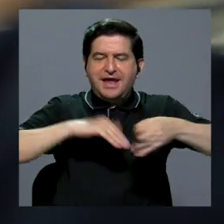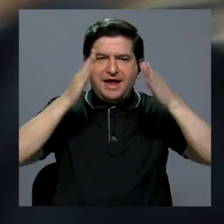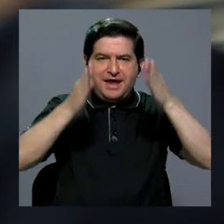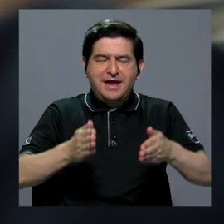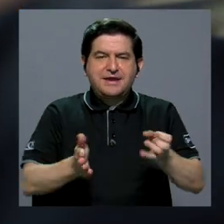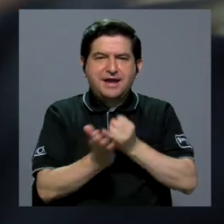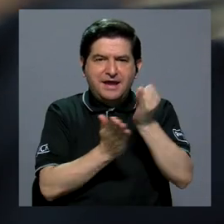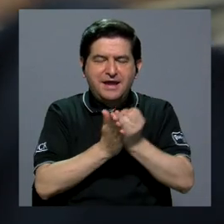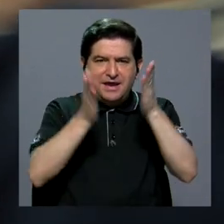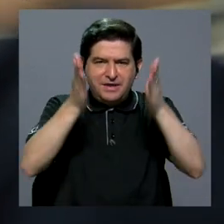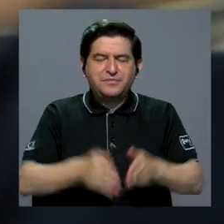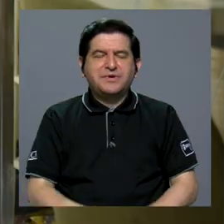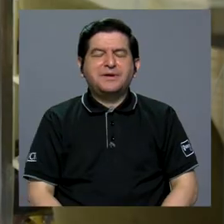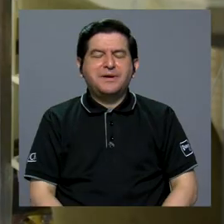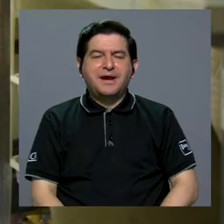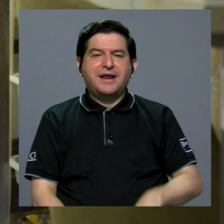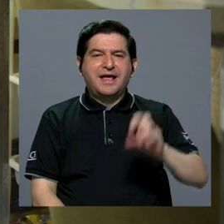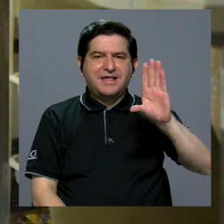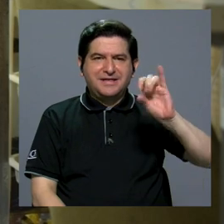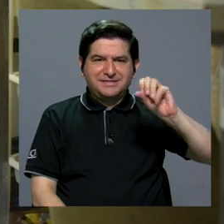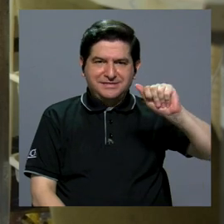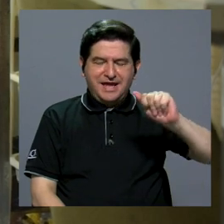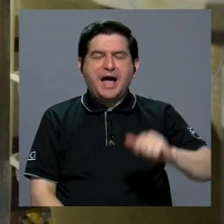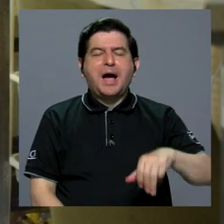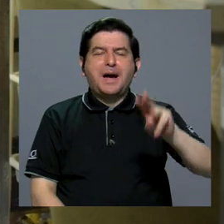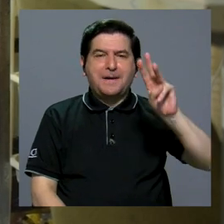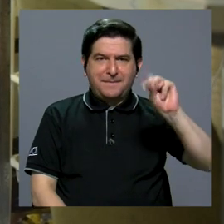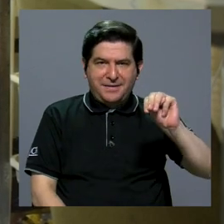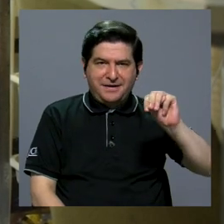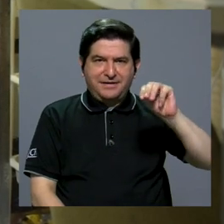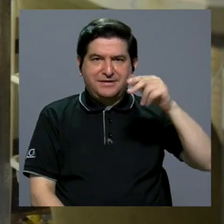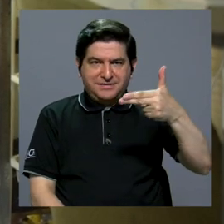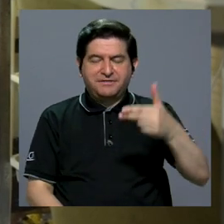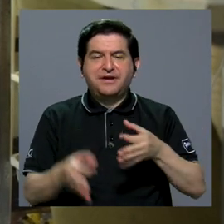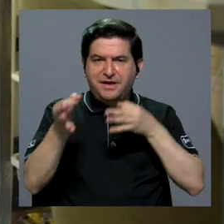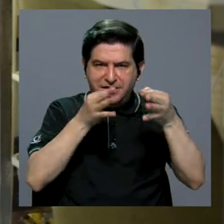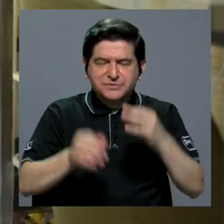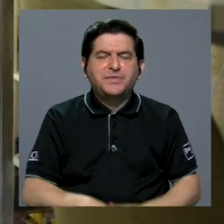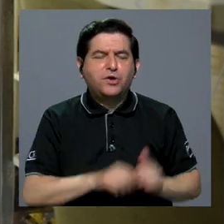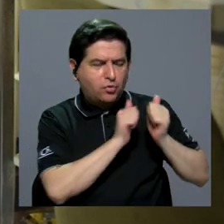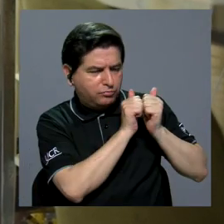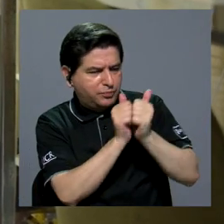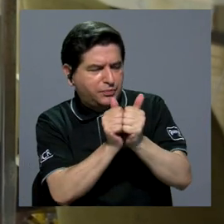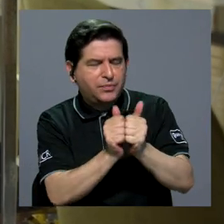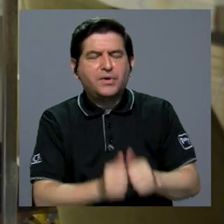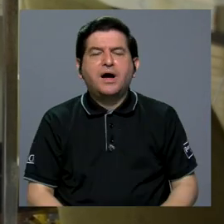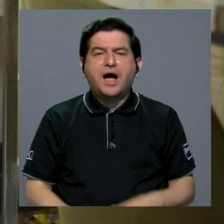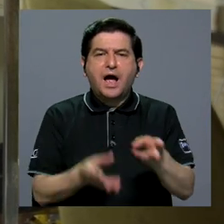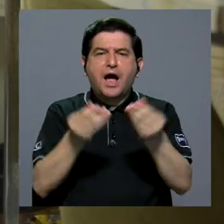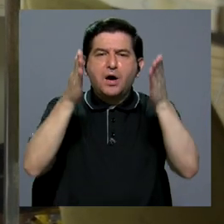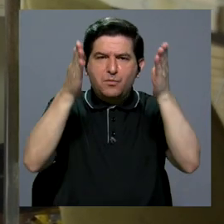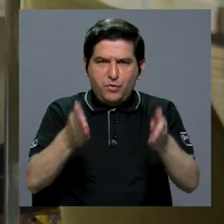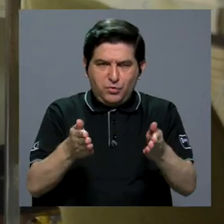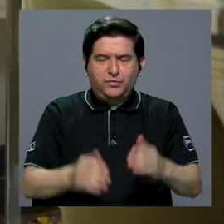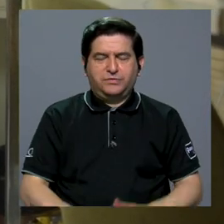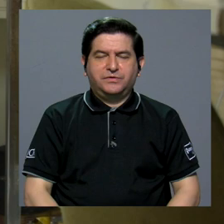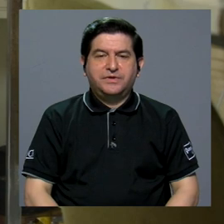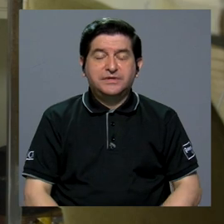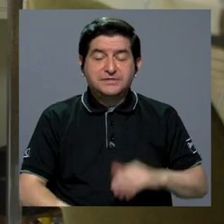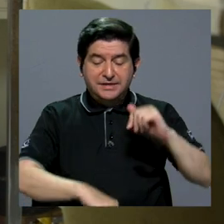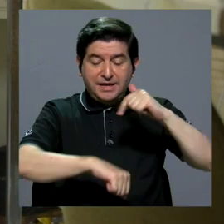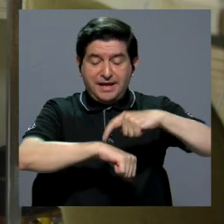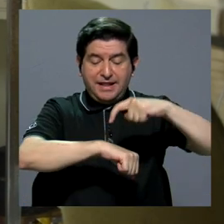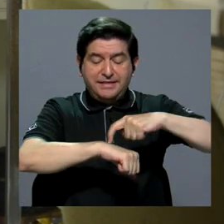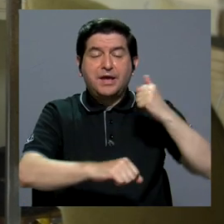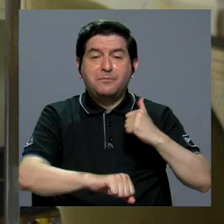investigadora del CIA, Marena Chavarría, explicó el acompañamiento que se le brinda a las y los productores en la